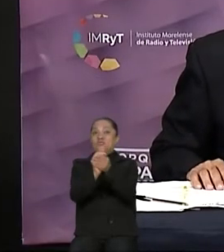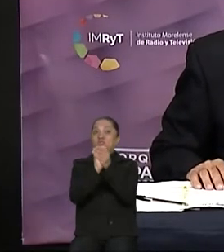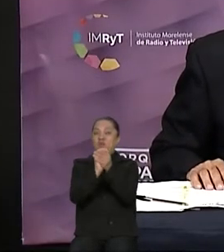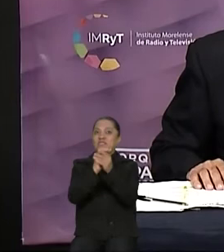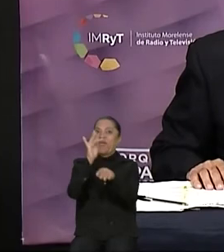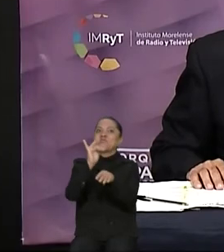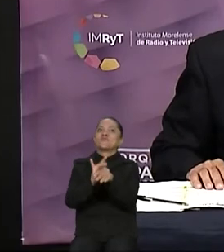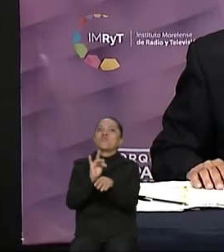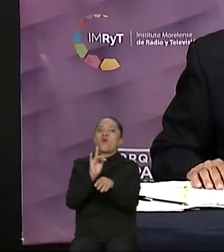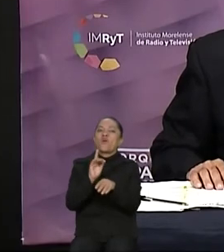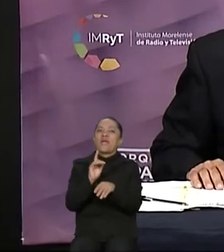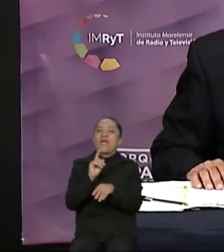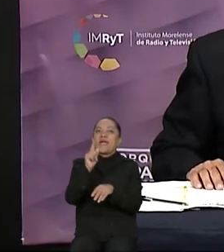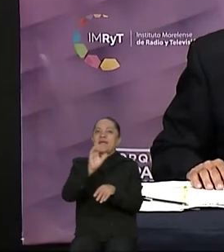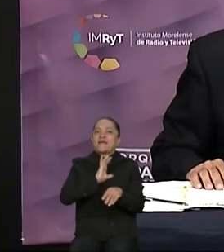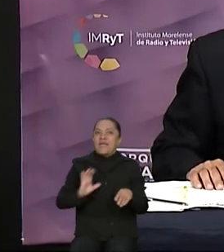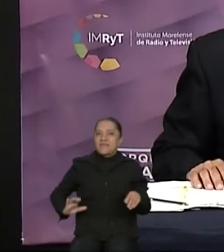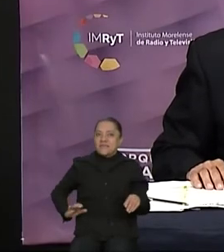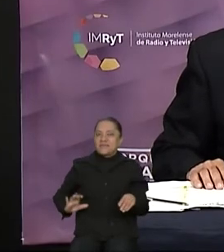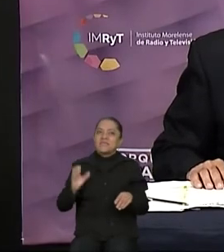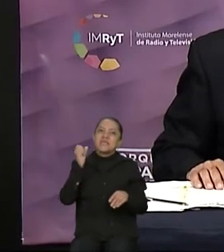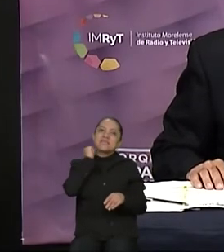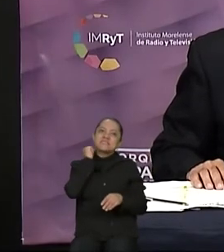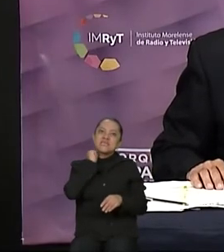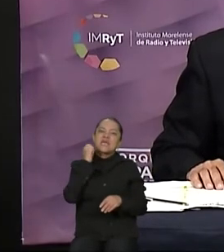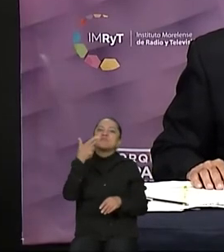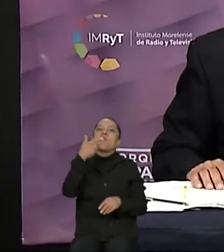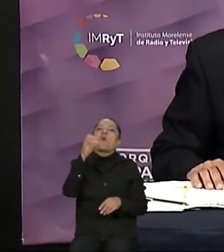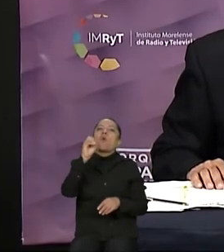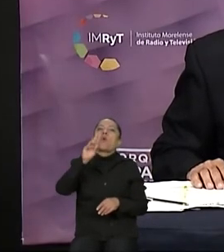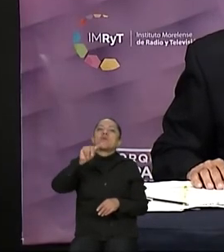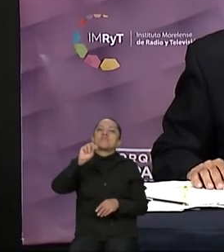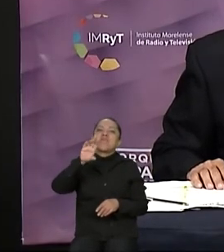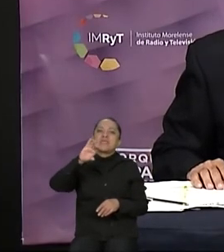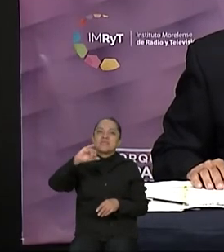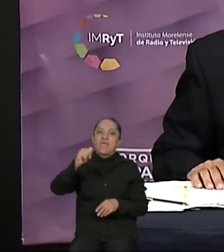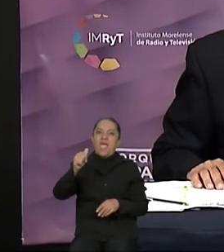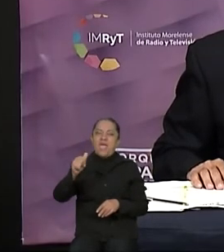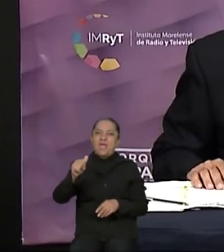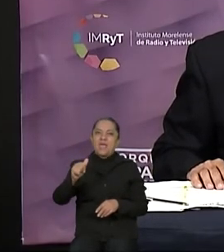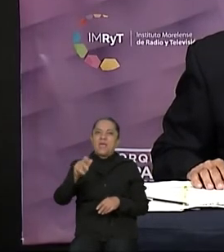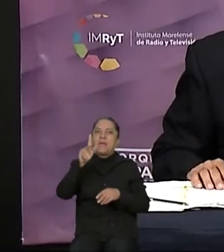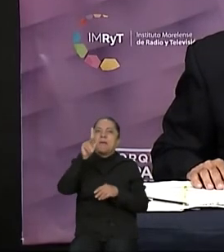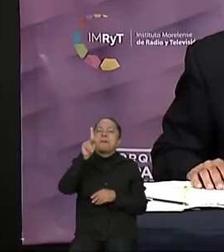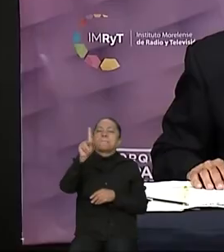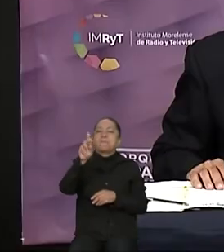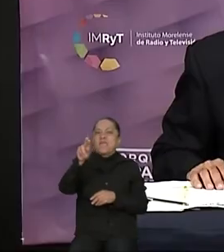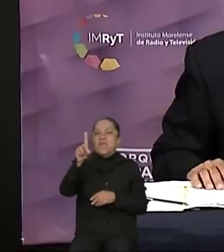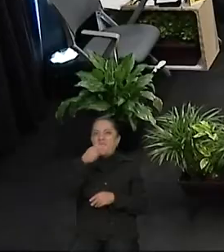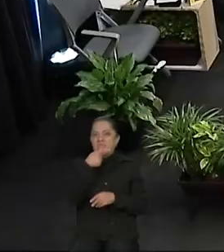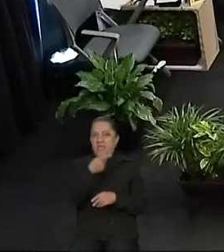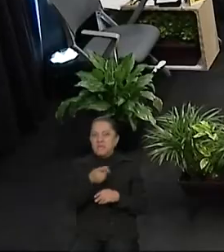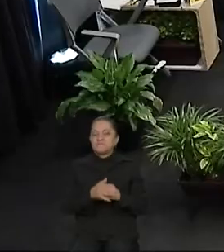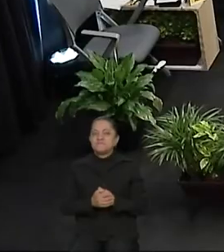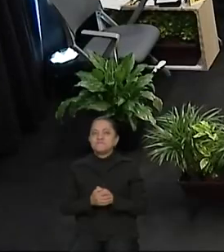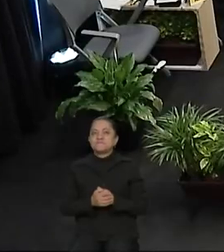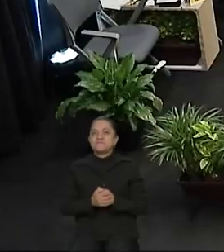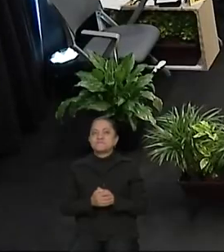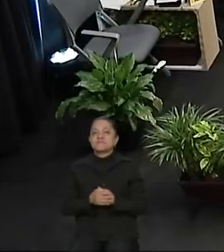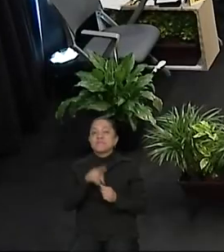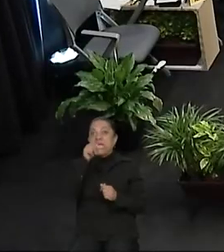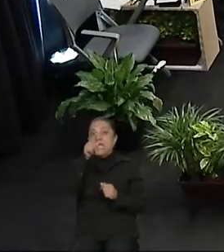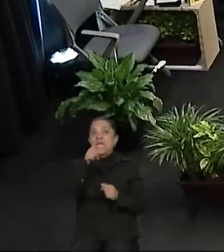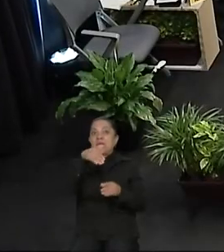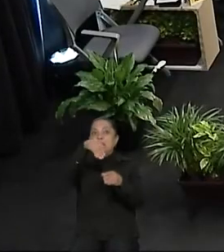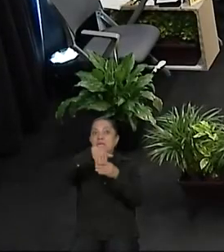la candidata al Senado, Hortensia Figueroa Peralta, del Partido de la Revolución Democrática. Es el sobre, la